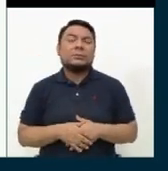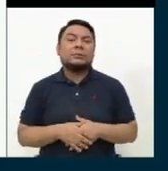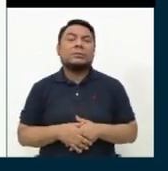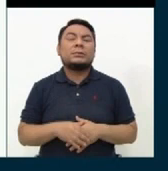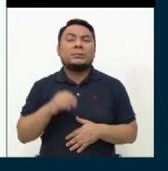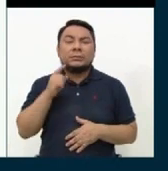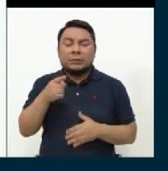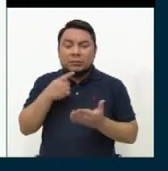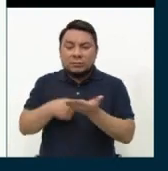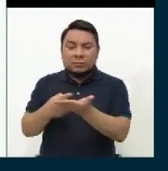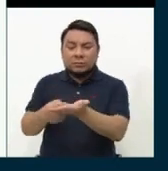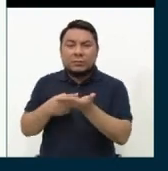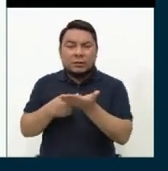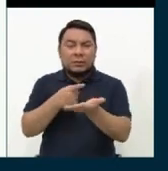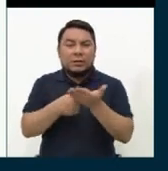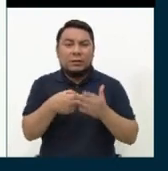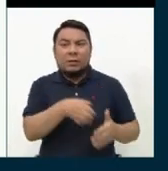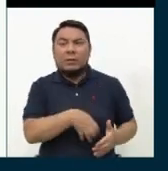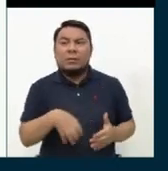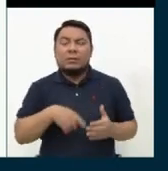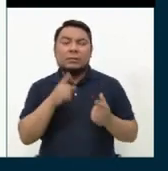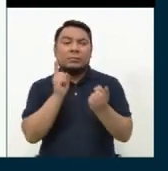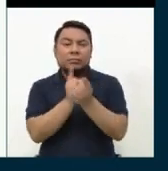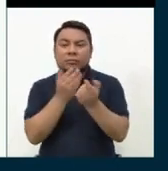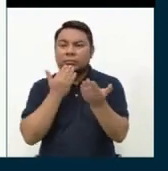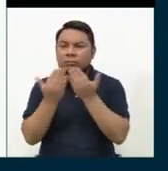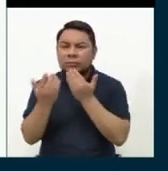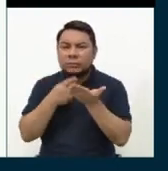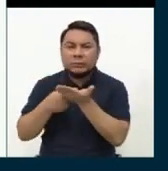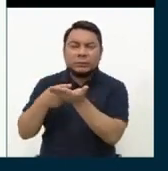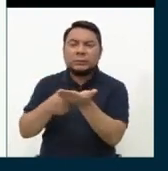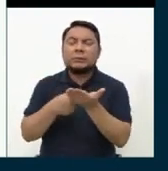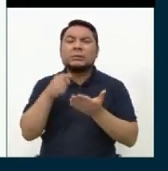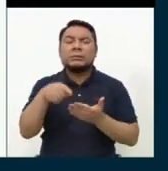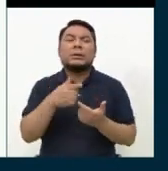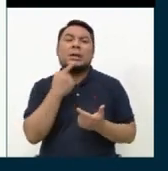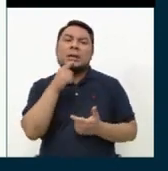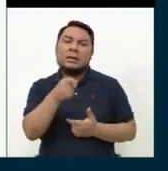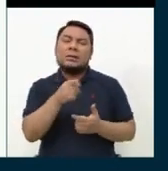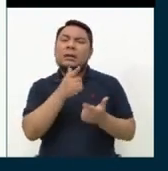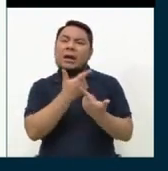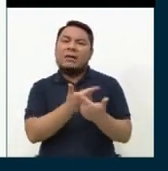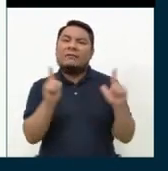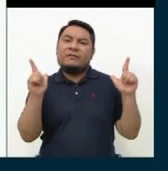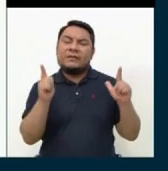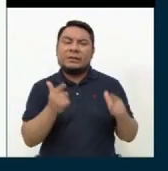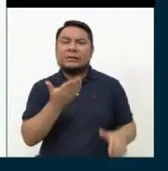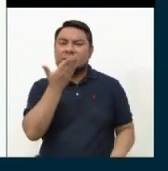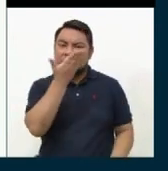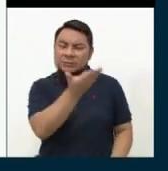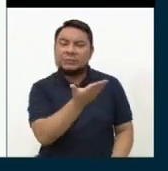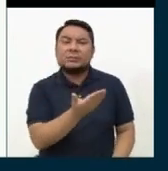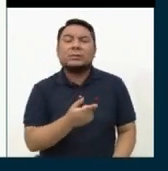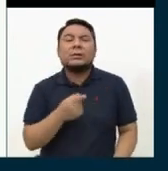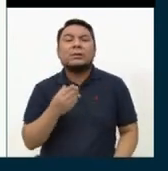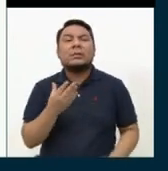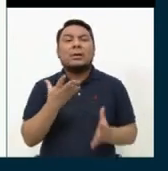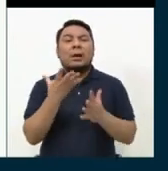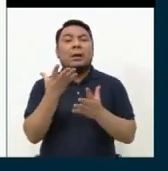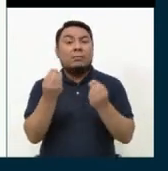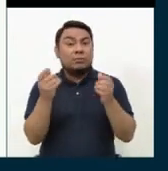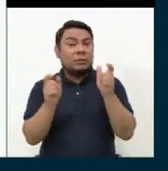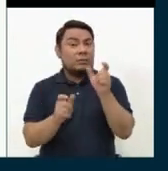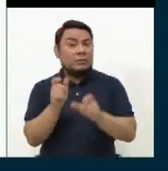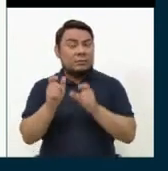consensuar con los congresistas para una amnistía a favor de varias personas que